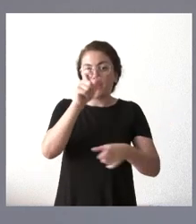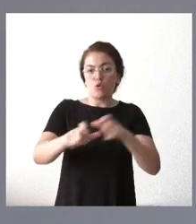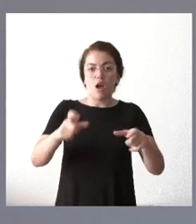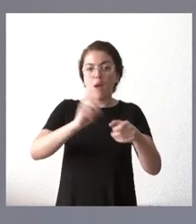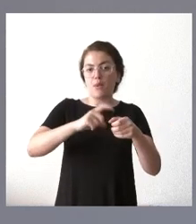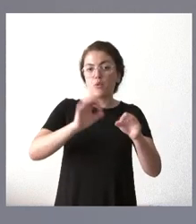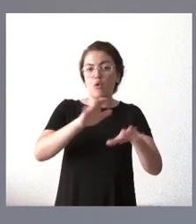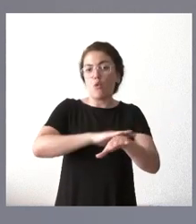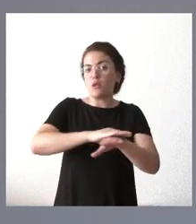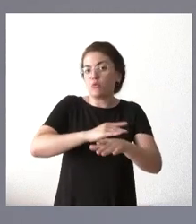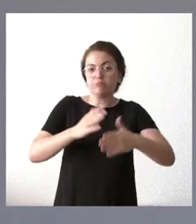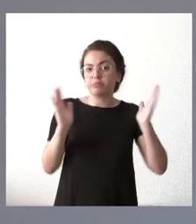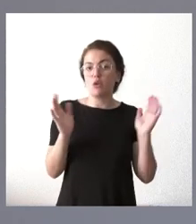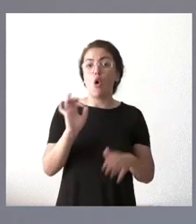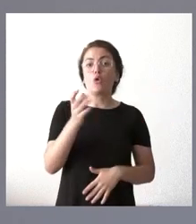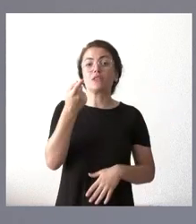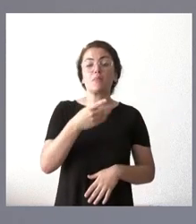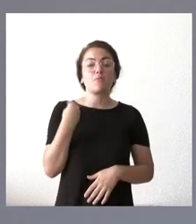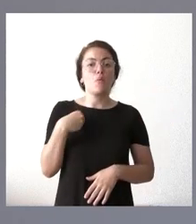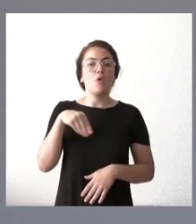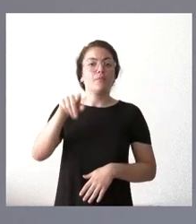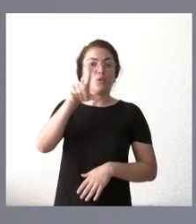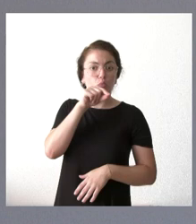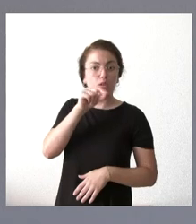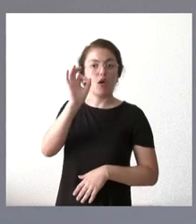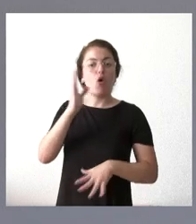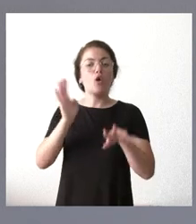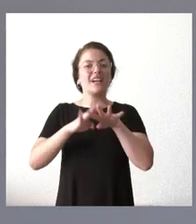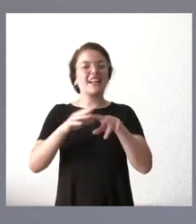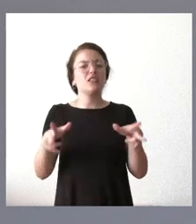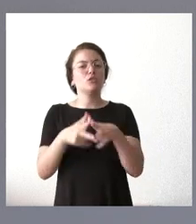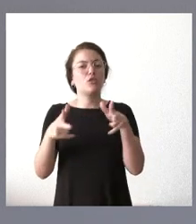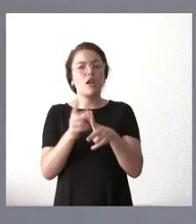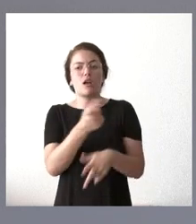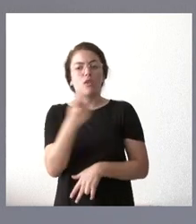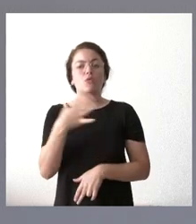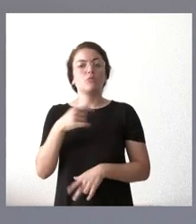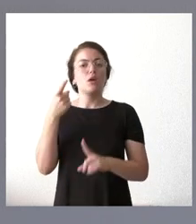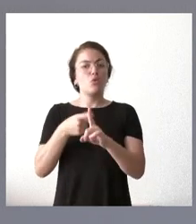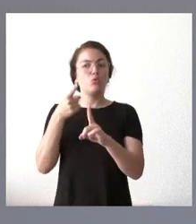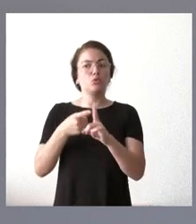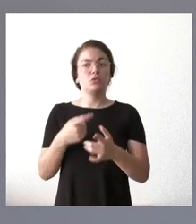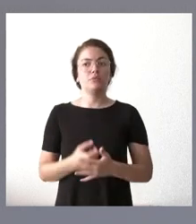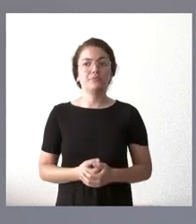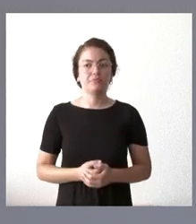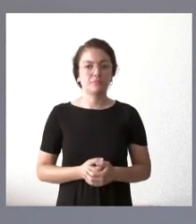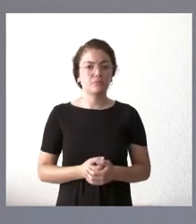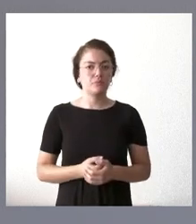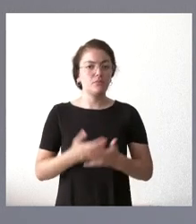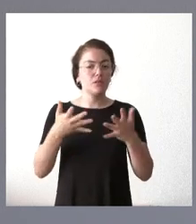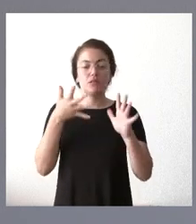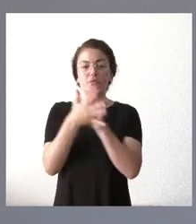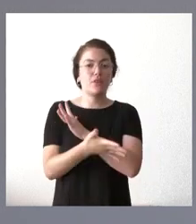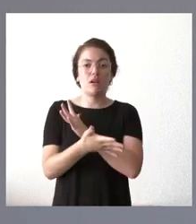habitual que en Twitter o en las redes sociales pueda realizar cada miembro del Gobierno, bien como miembro del Gobierno, bien como miembro de un partido político y, por tanto,